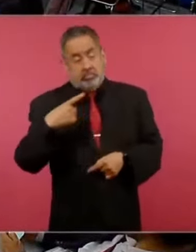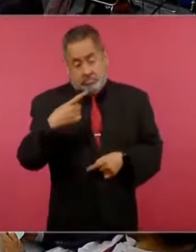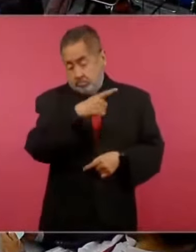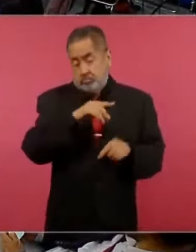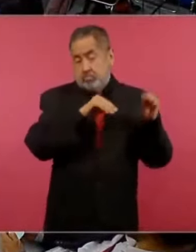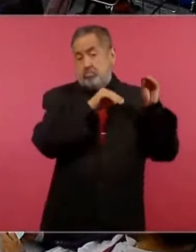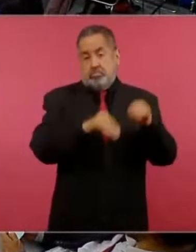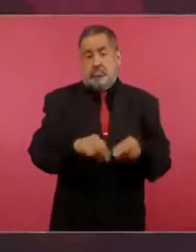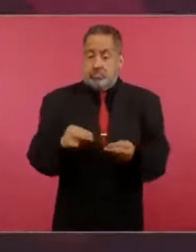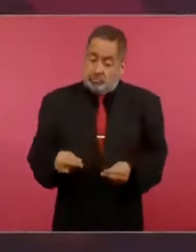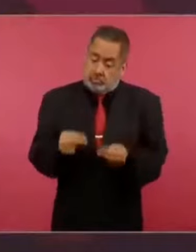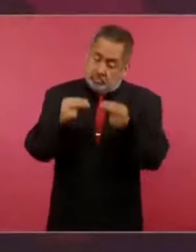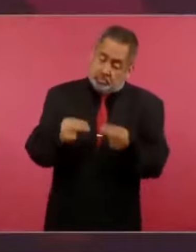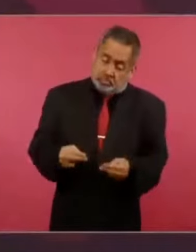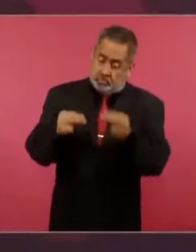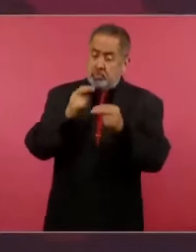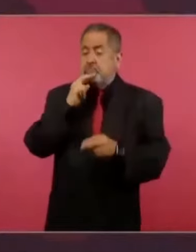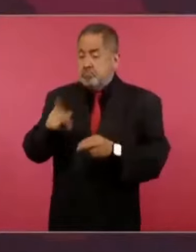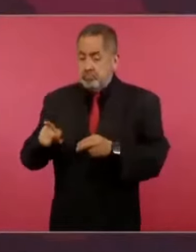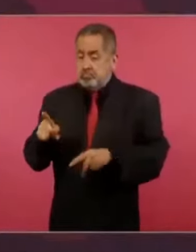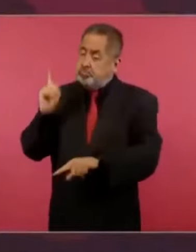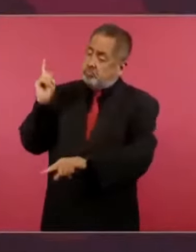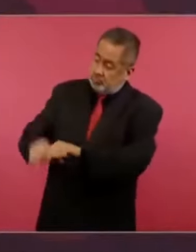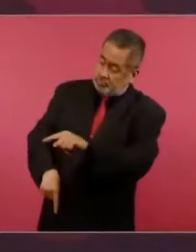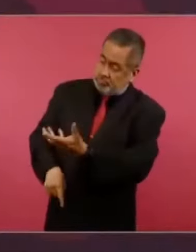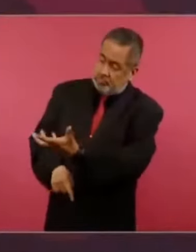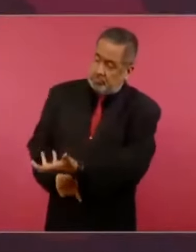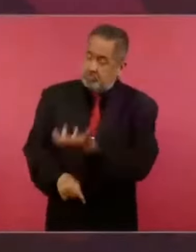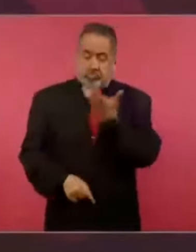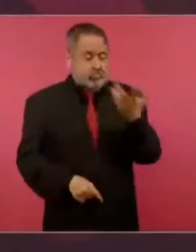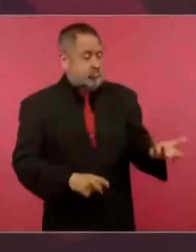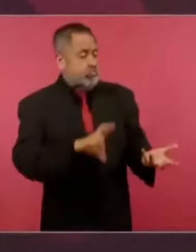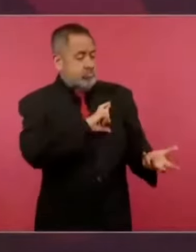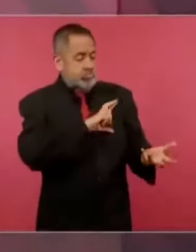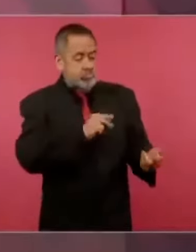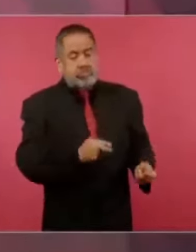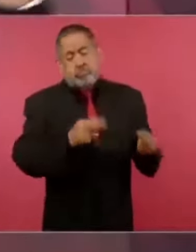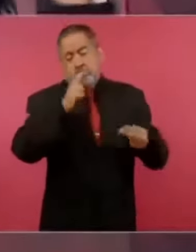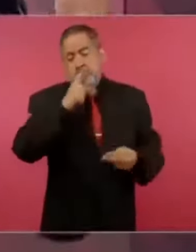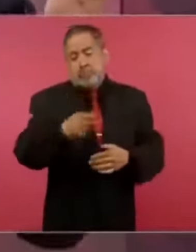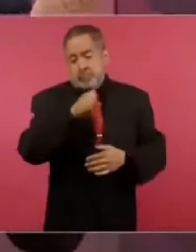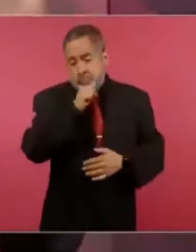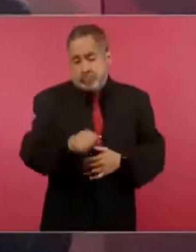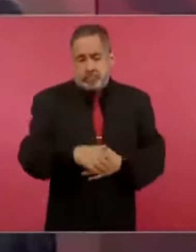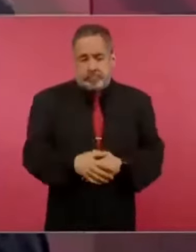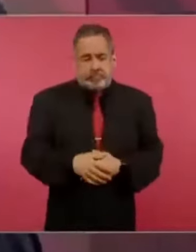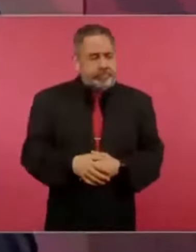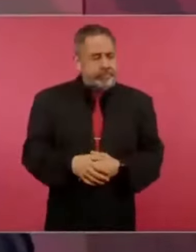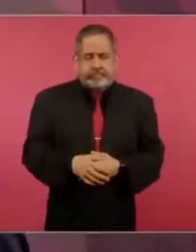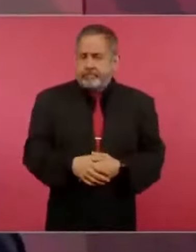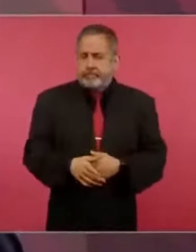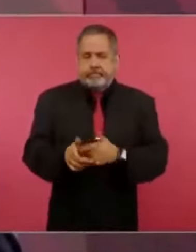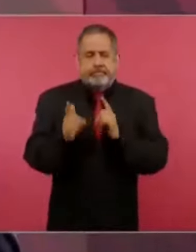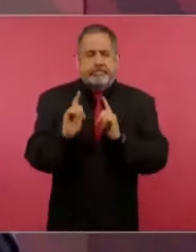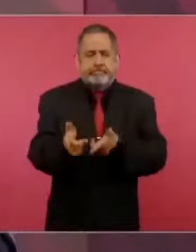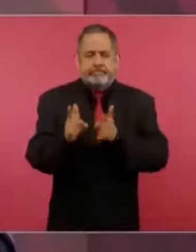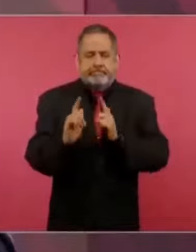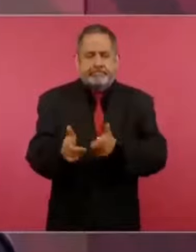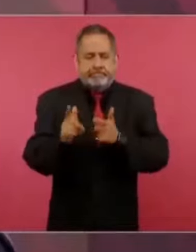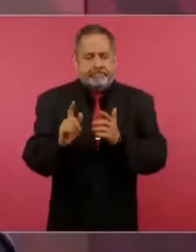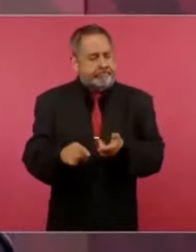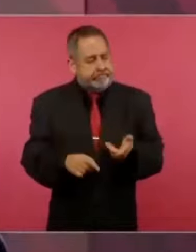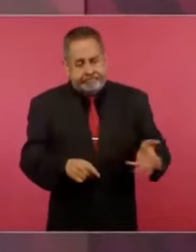Y todo era puro cuento, porque el petróleo sí está en aguas